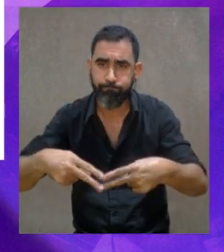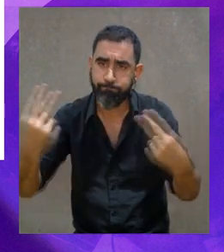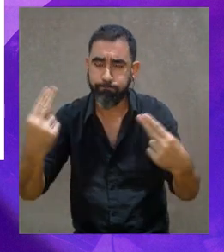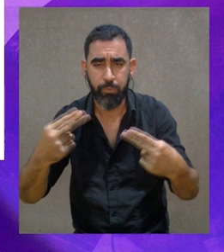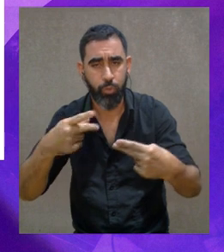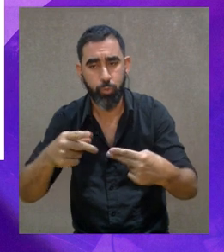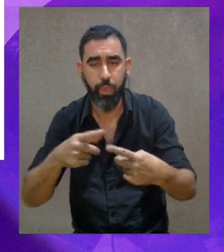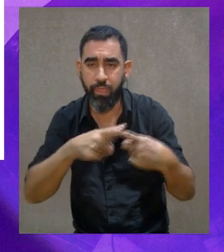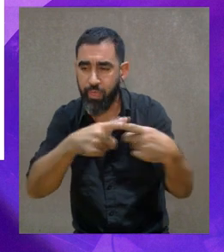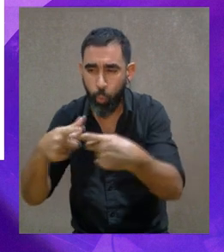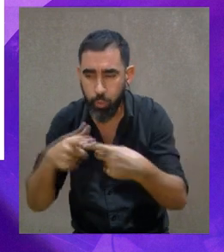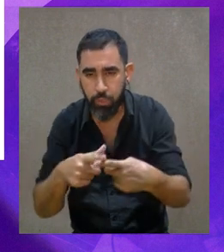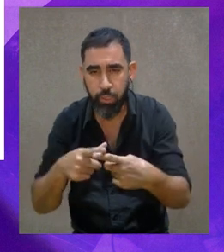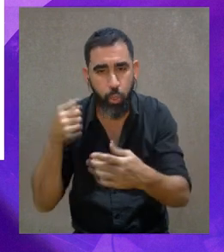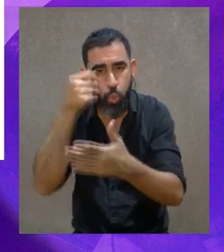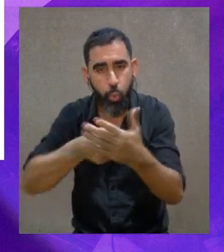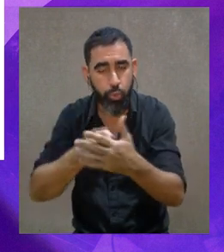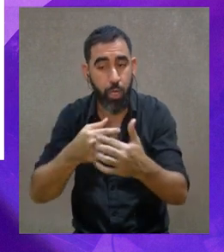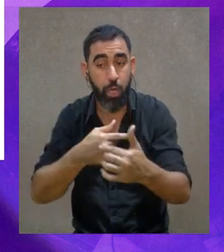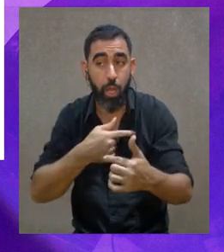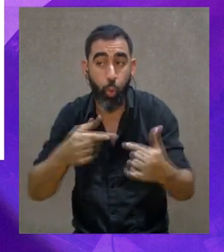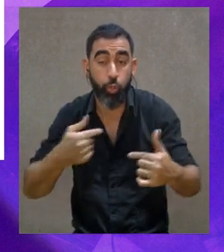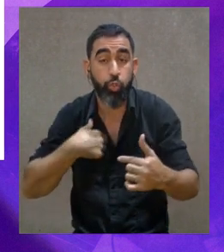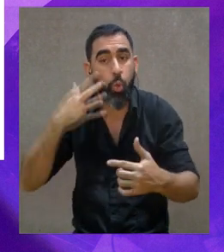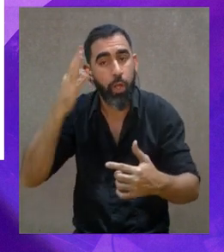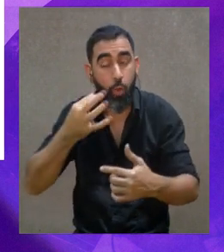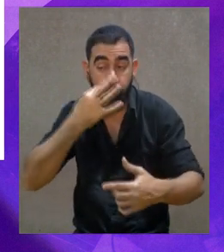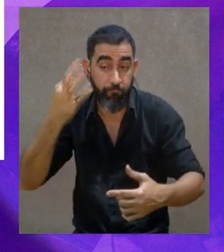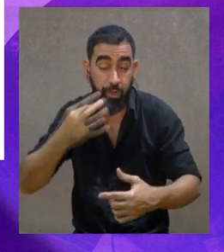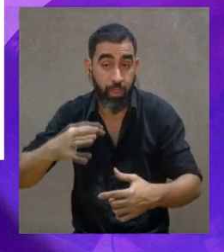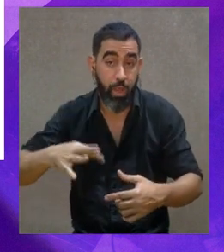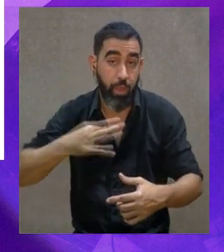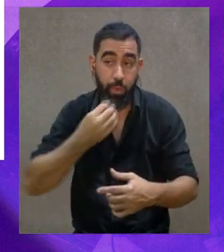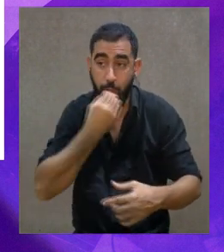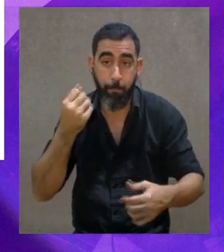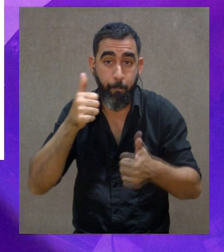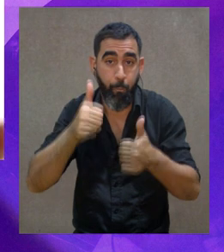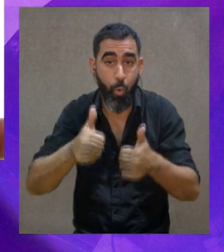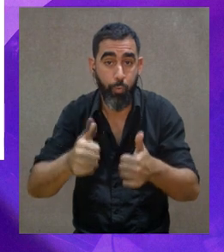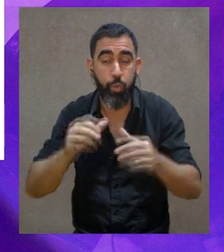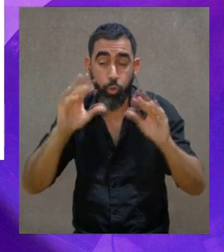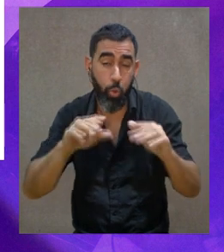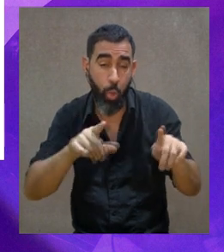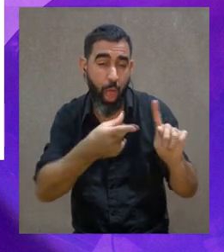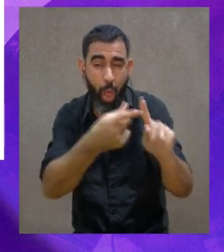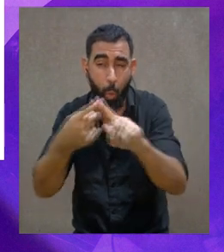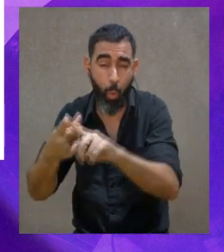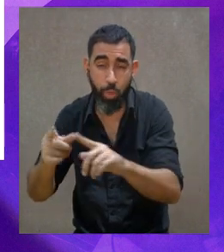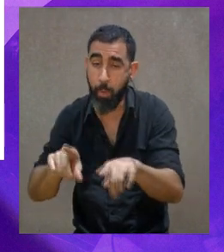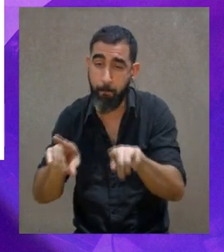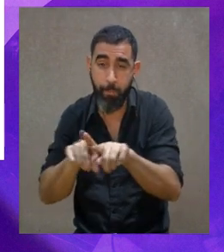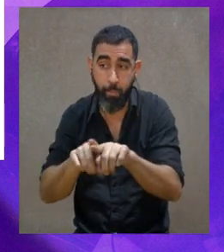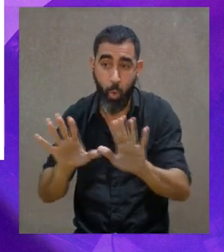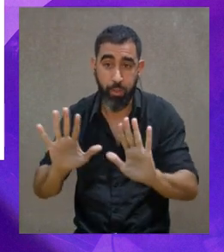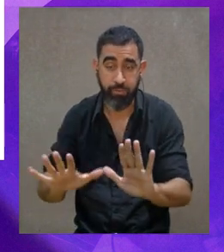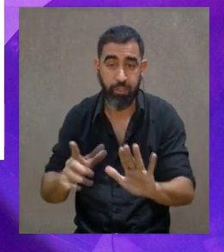hay que dar esas batallas no hay que refugiarse en cómo siempre fue o cómo siempre se hizo para pasar simplemente y bueno el